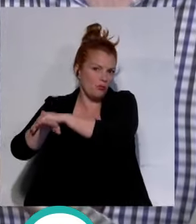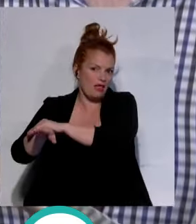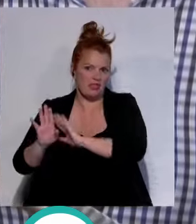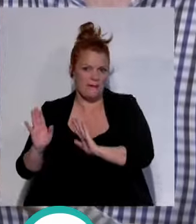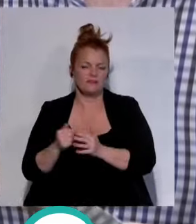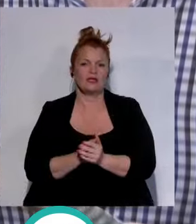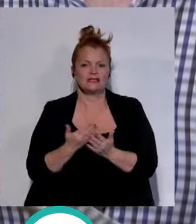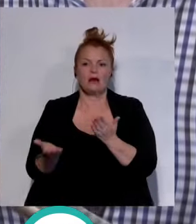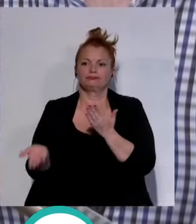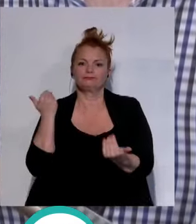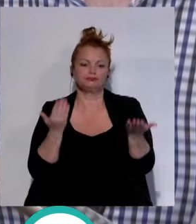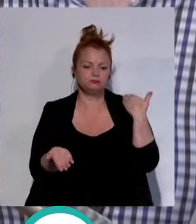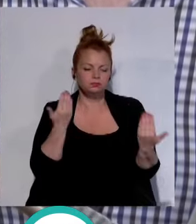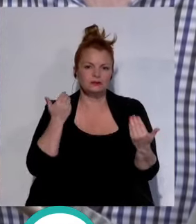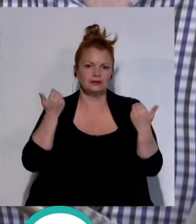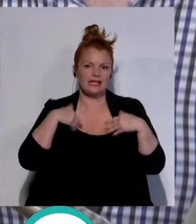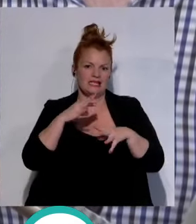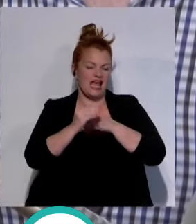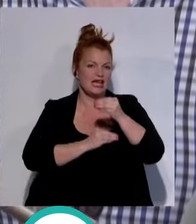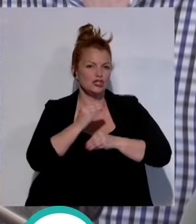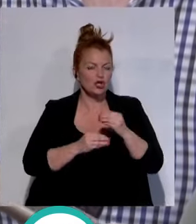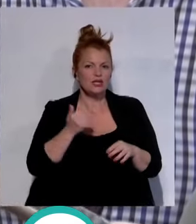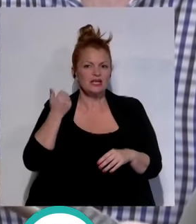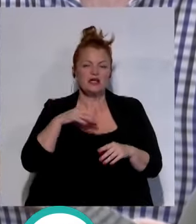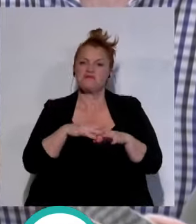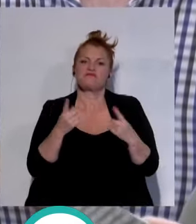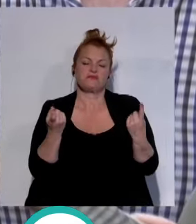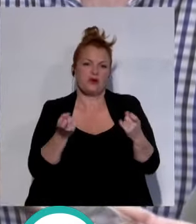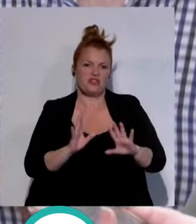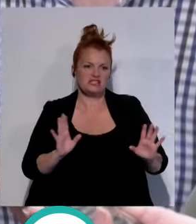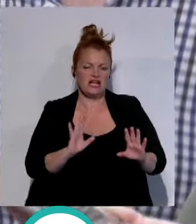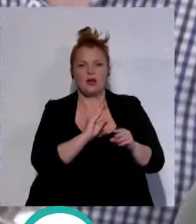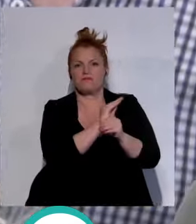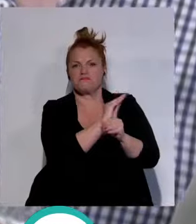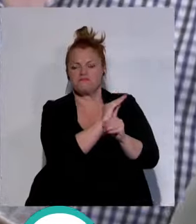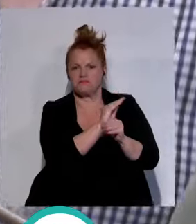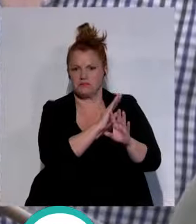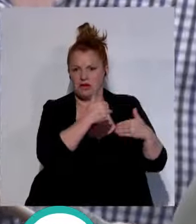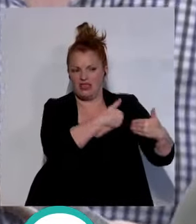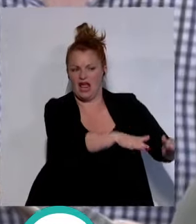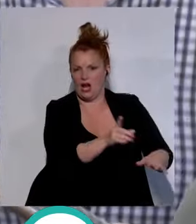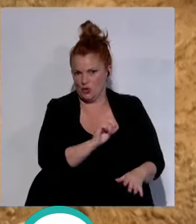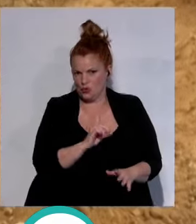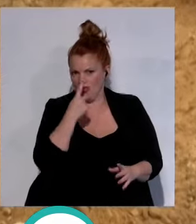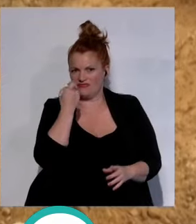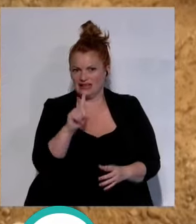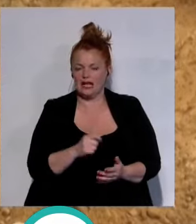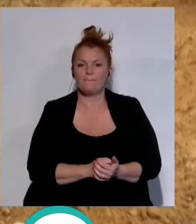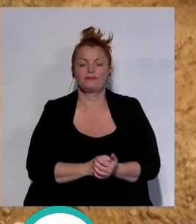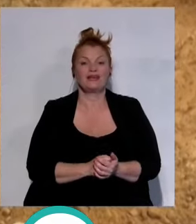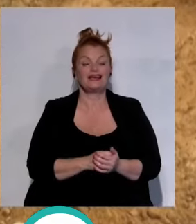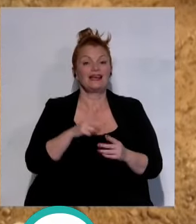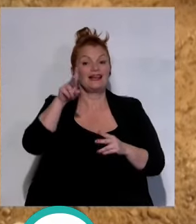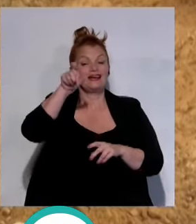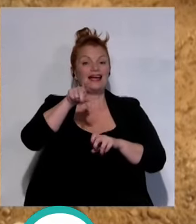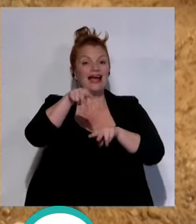cosas porque están ya realizadas y ya no necesariamente hay que dejarlas ahí tras la intervención de